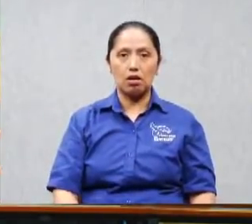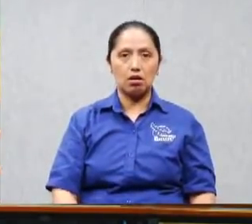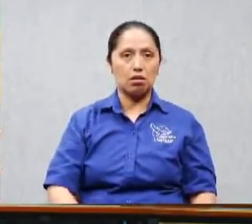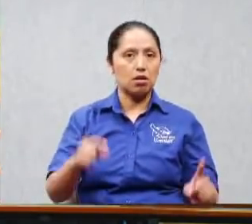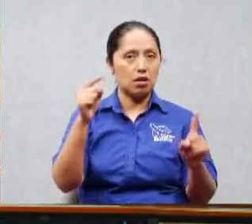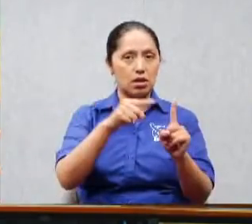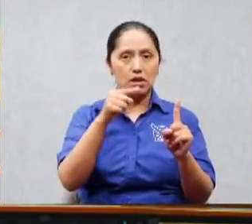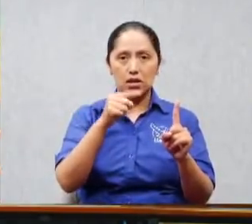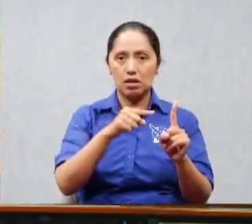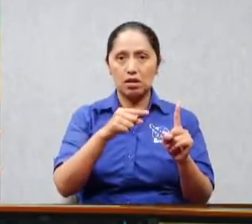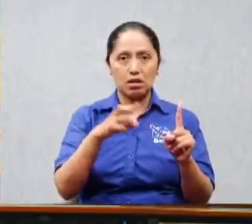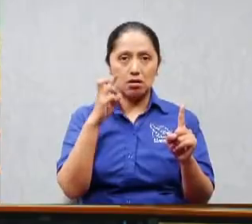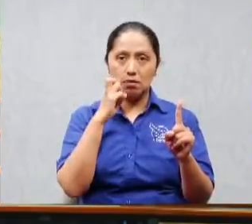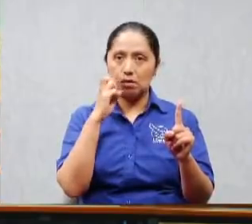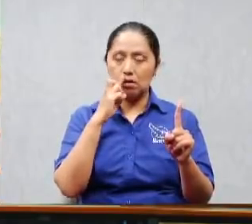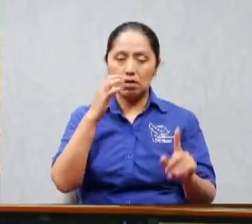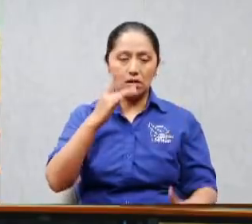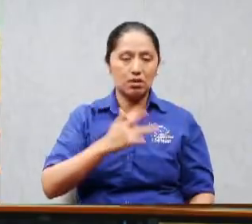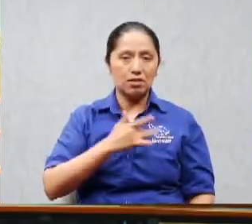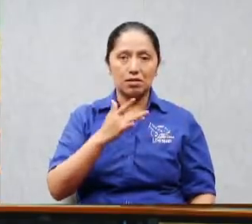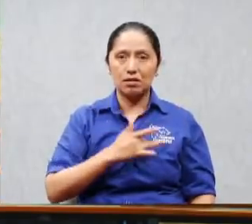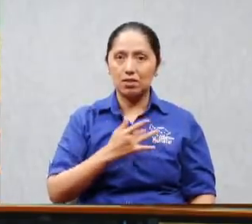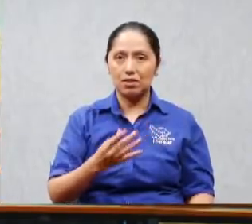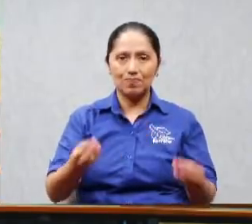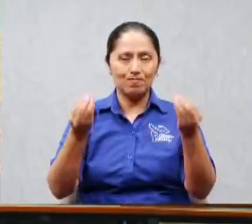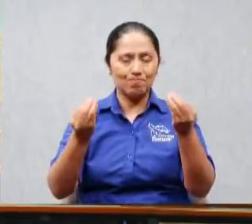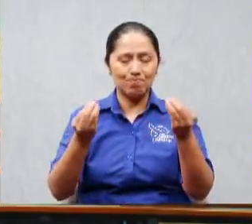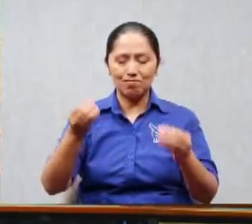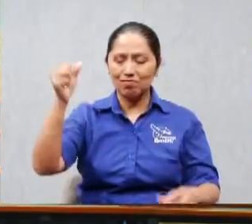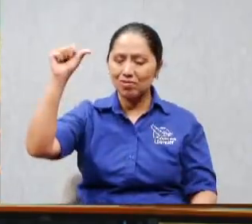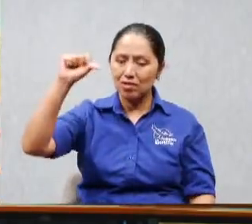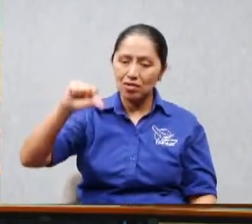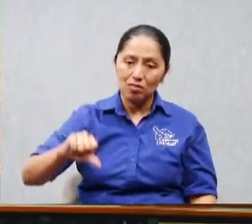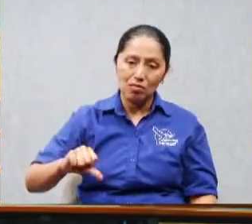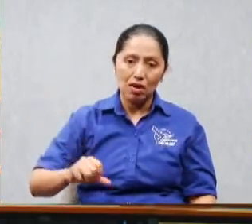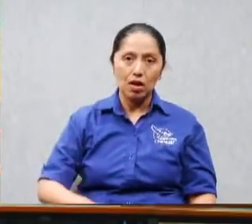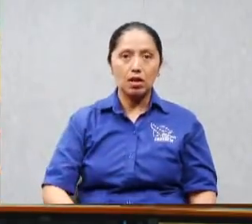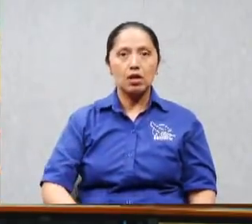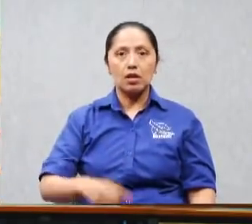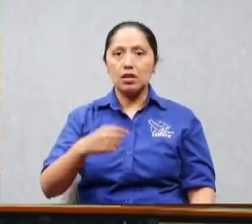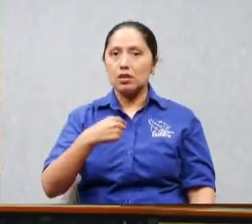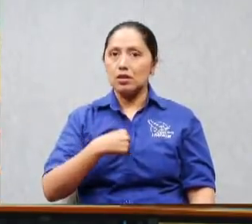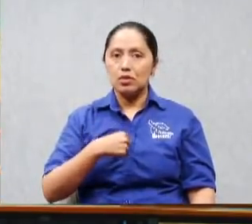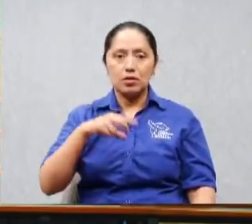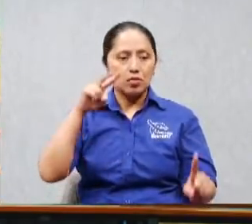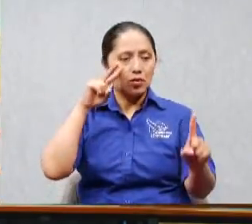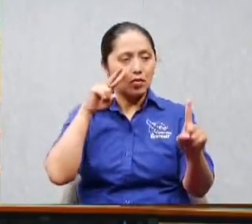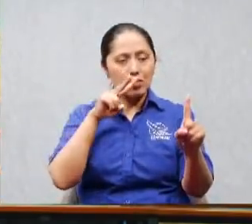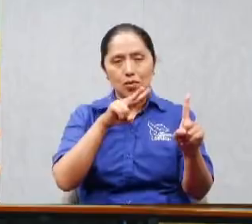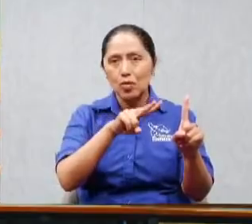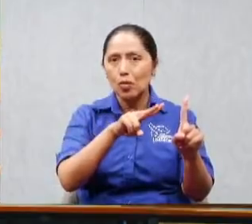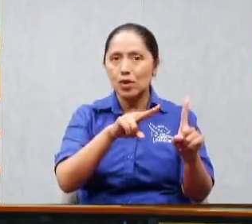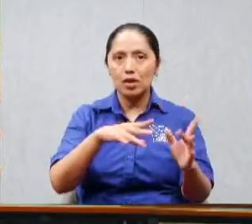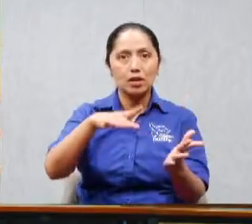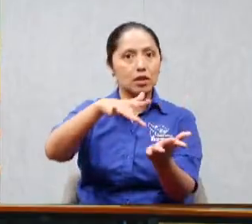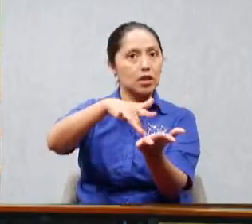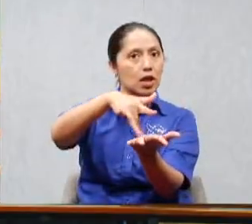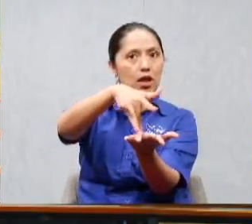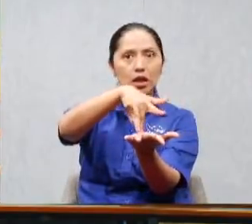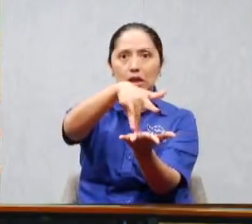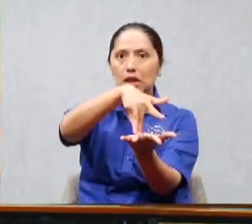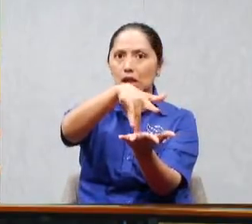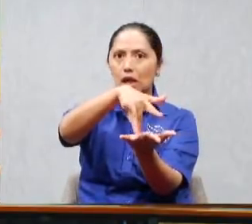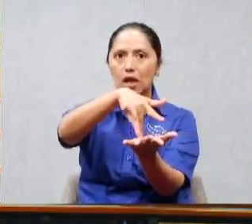que hacer diálisis y aquel hombre que yo miraba fuerte poderoso lo miraba débil y entonces yo